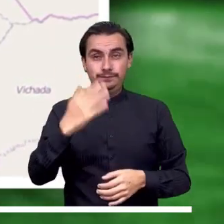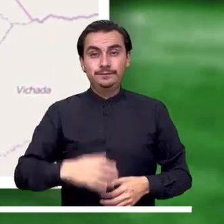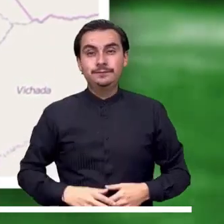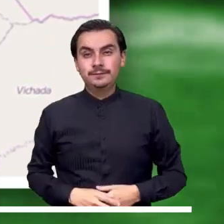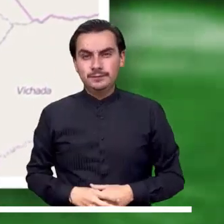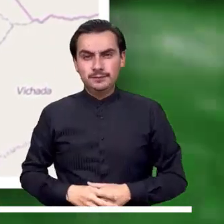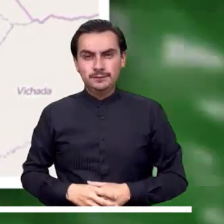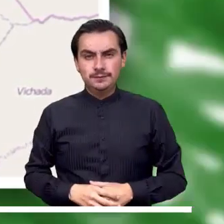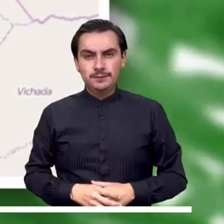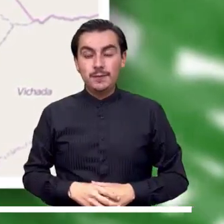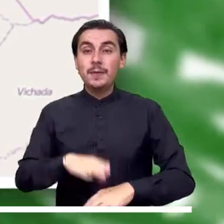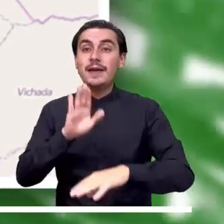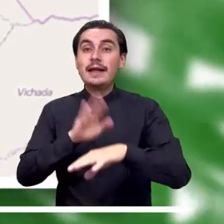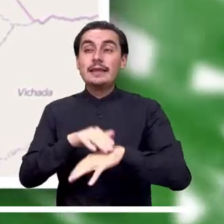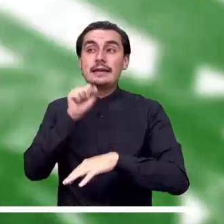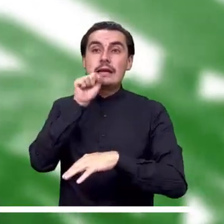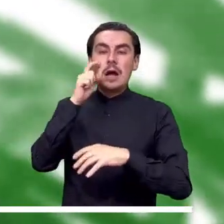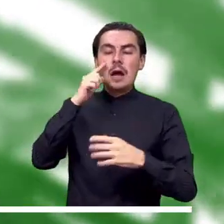municipio de Arauquita.